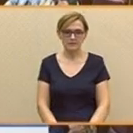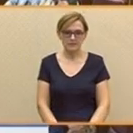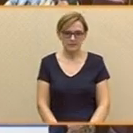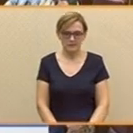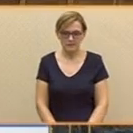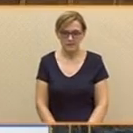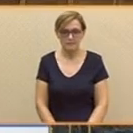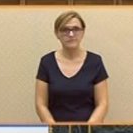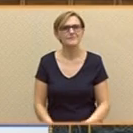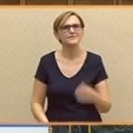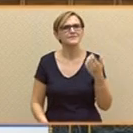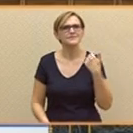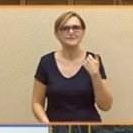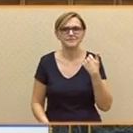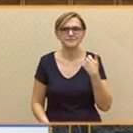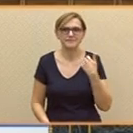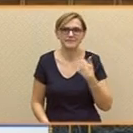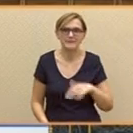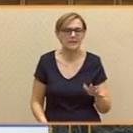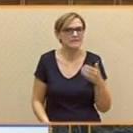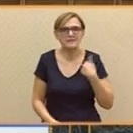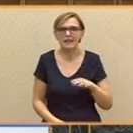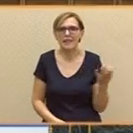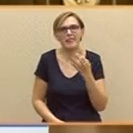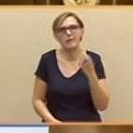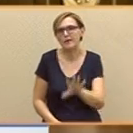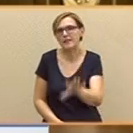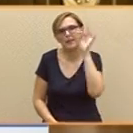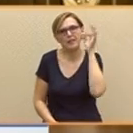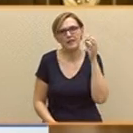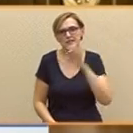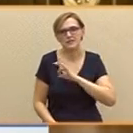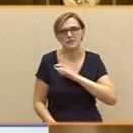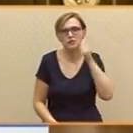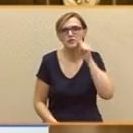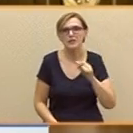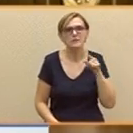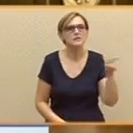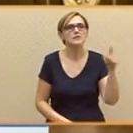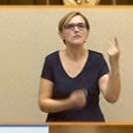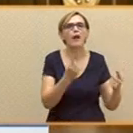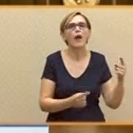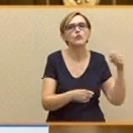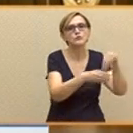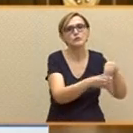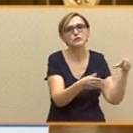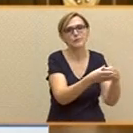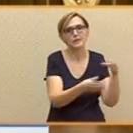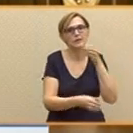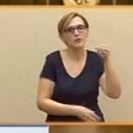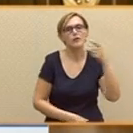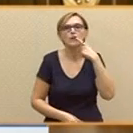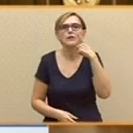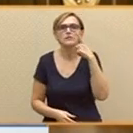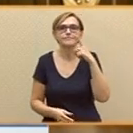Pero ya es hora de decidirse, señor Sánchez. Algunos dirigentes de su partido dicen que usted no va a intentar un gobierno alternativo a